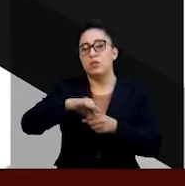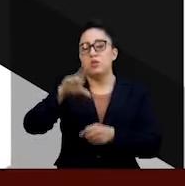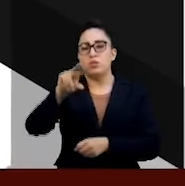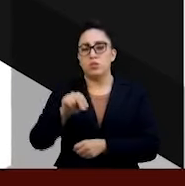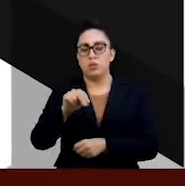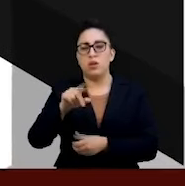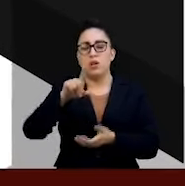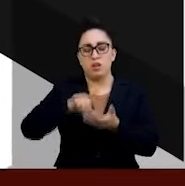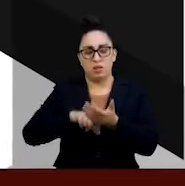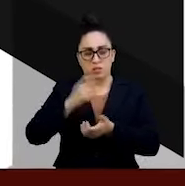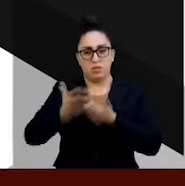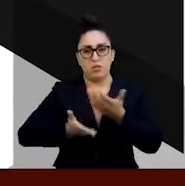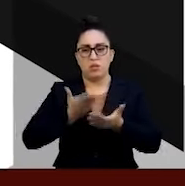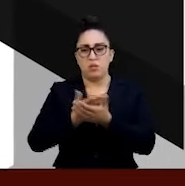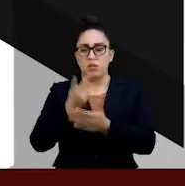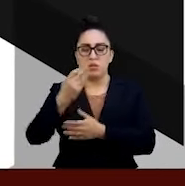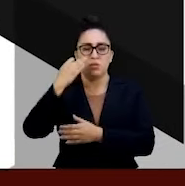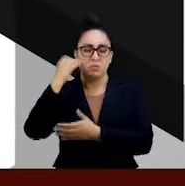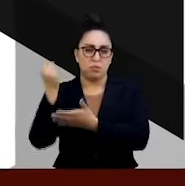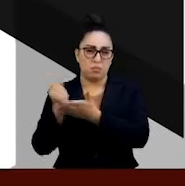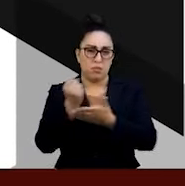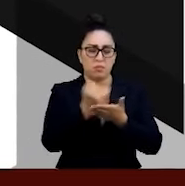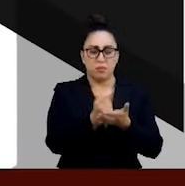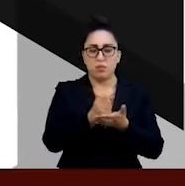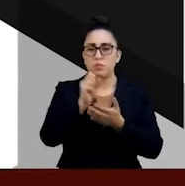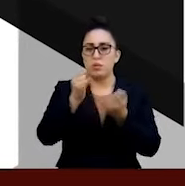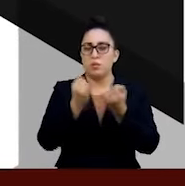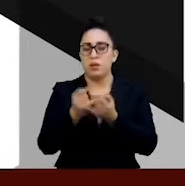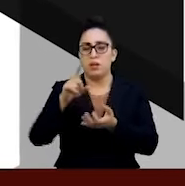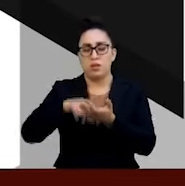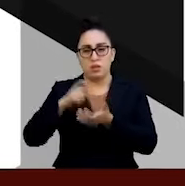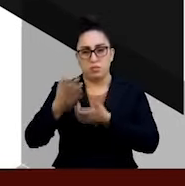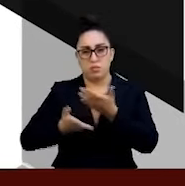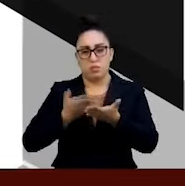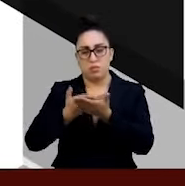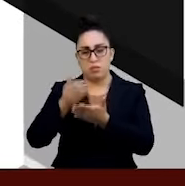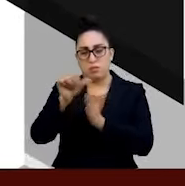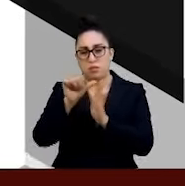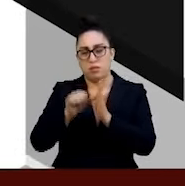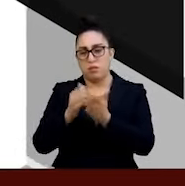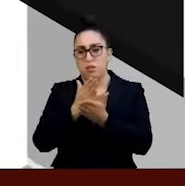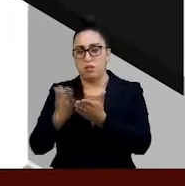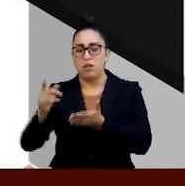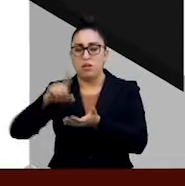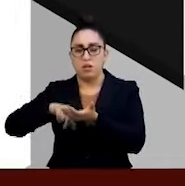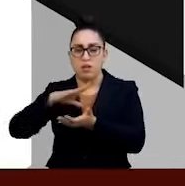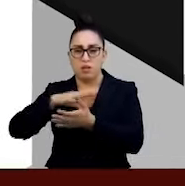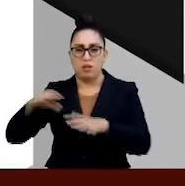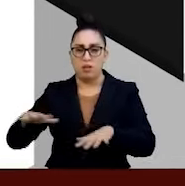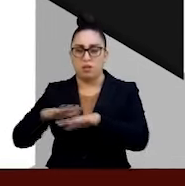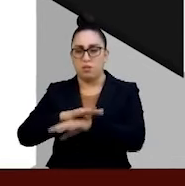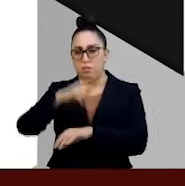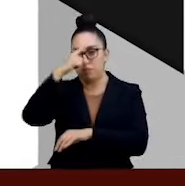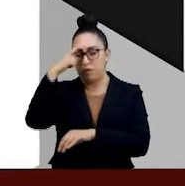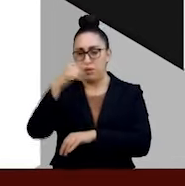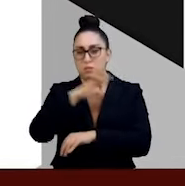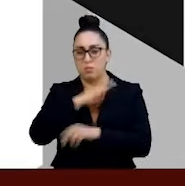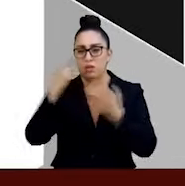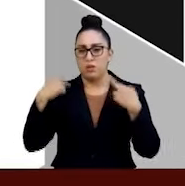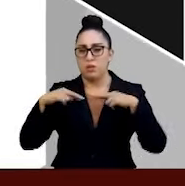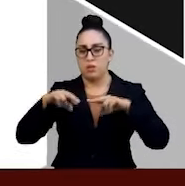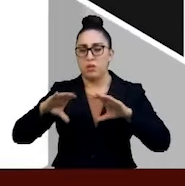en lo general y en lo particular. Cabe destacar que en las reservas se avaló un cambio para garantizar la participación de las comunidades